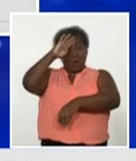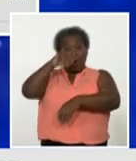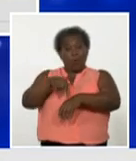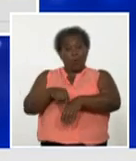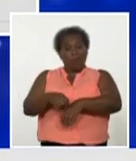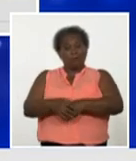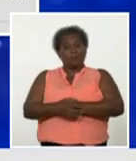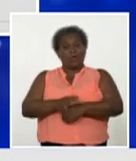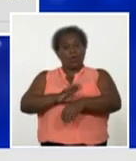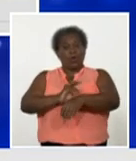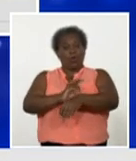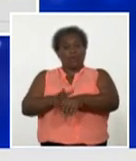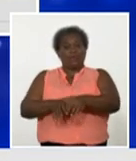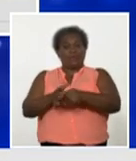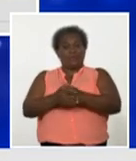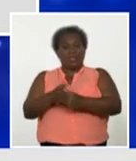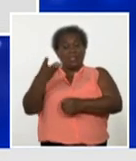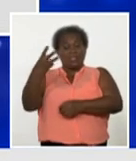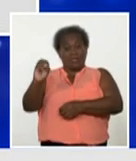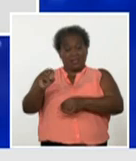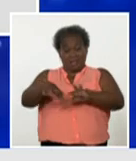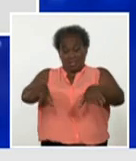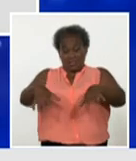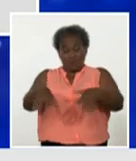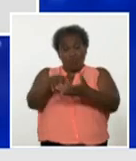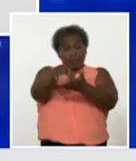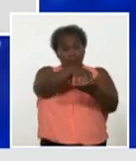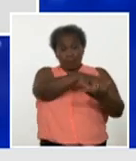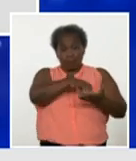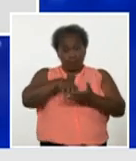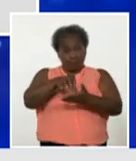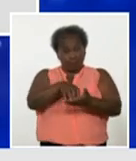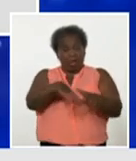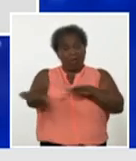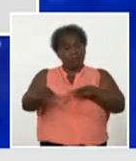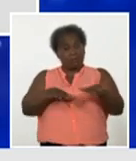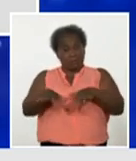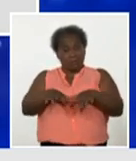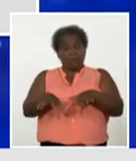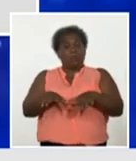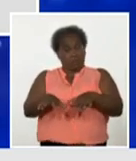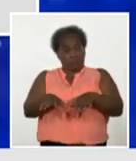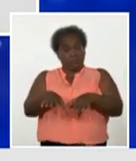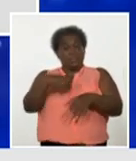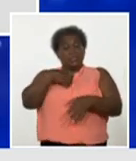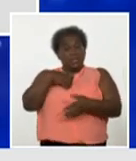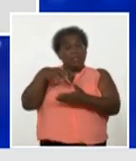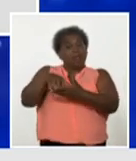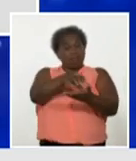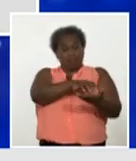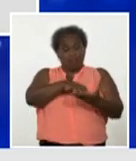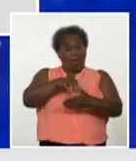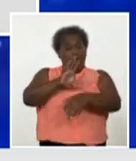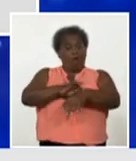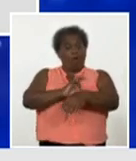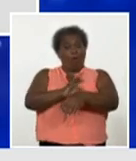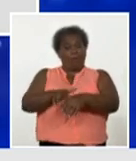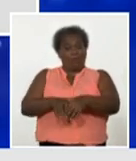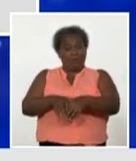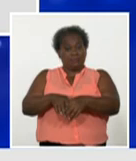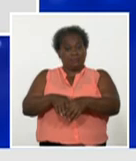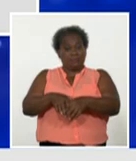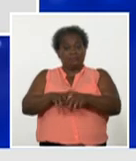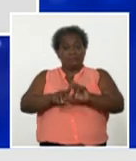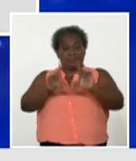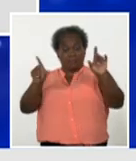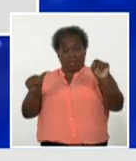30 eventos activos hasta el día de ayer de ellos 13 en la